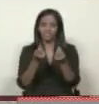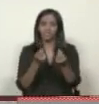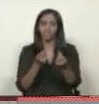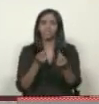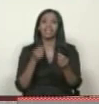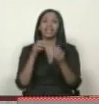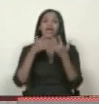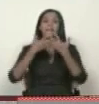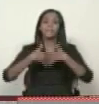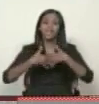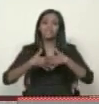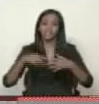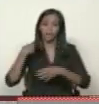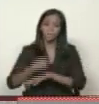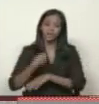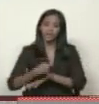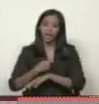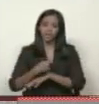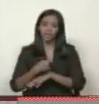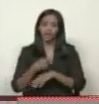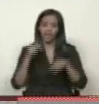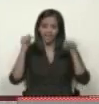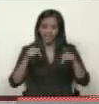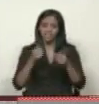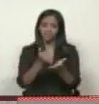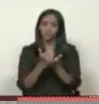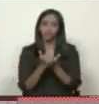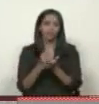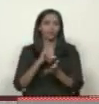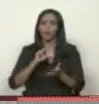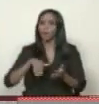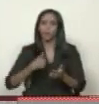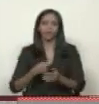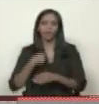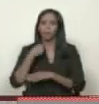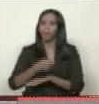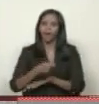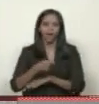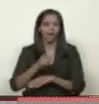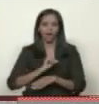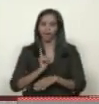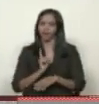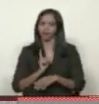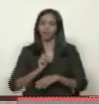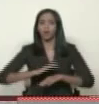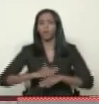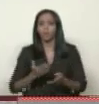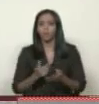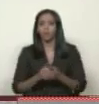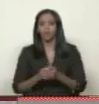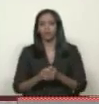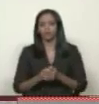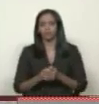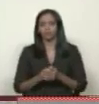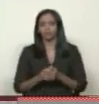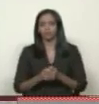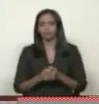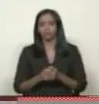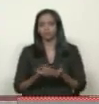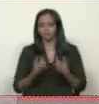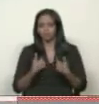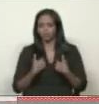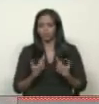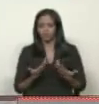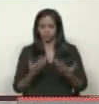que financiaba el programa no ha podido hacer los aportes económicos para continuar con mi tratamiento en